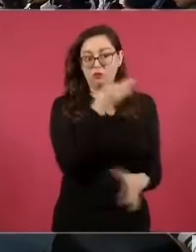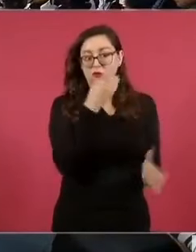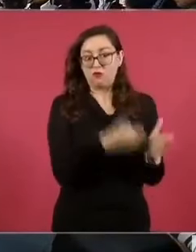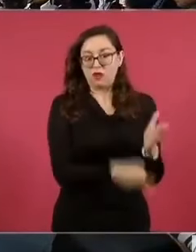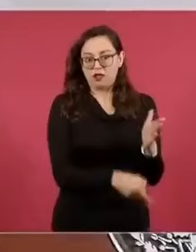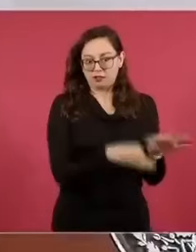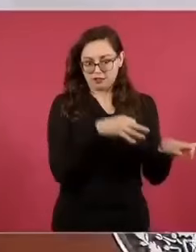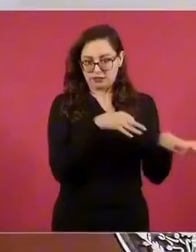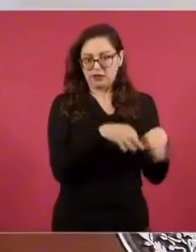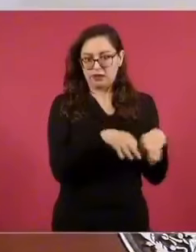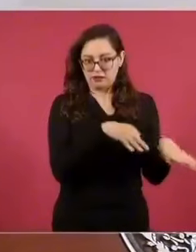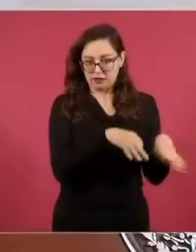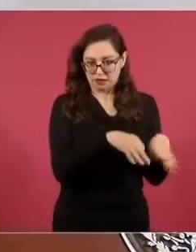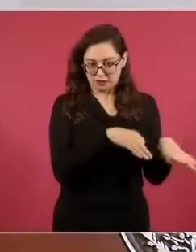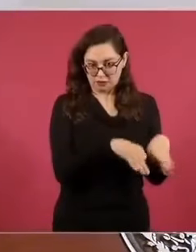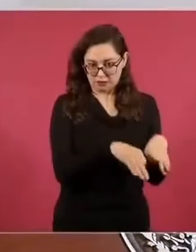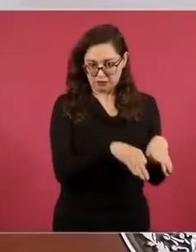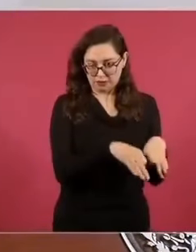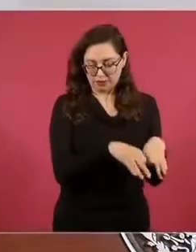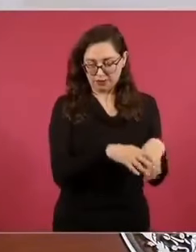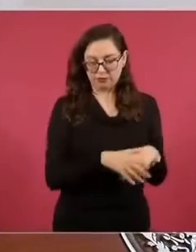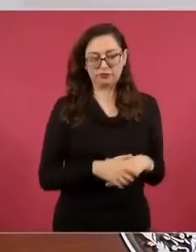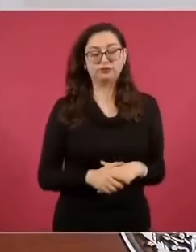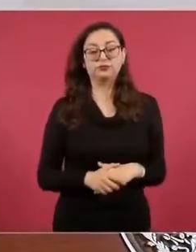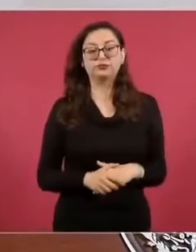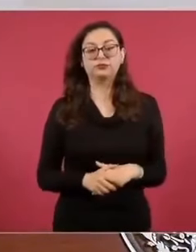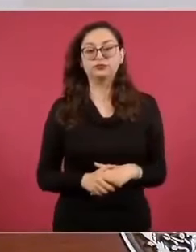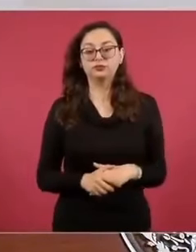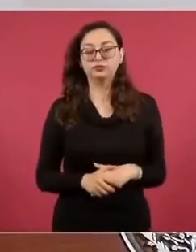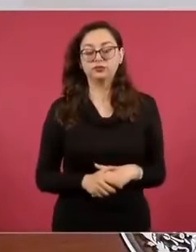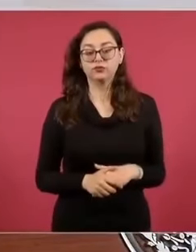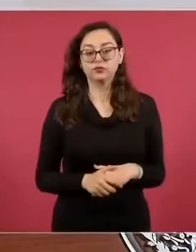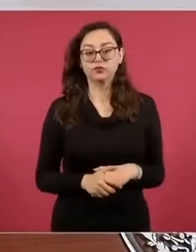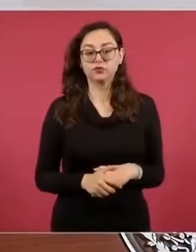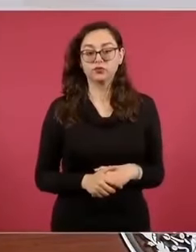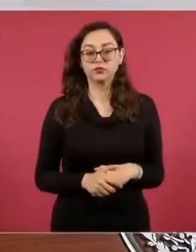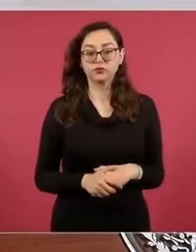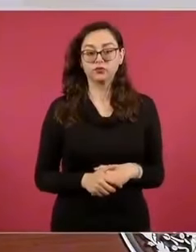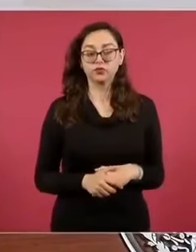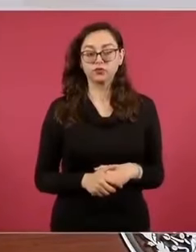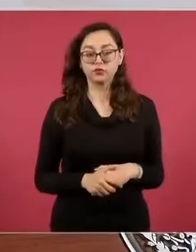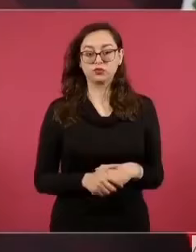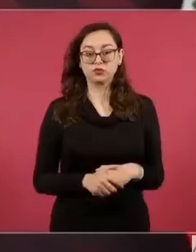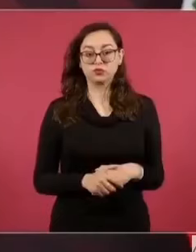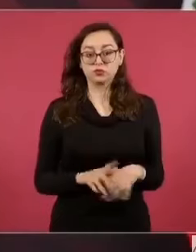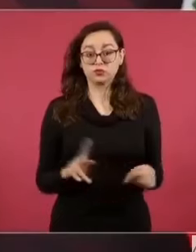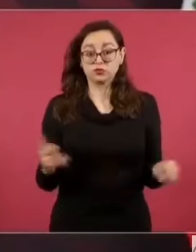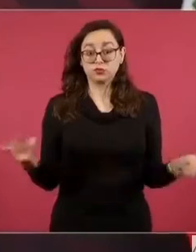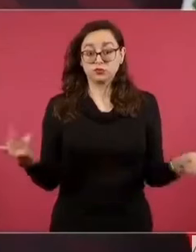podemos ver. Y esto